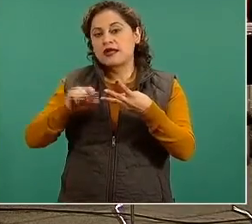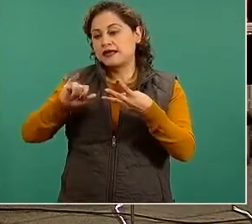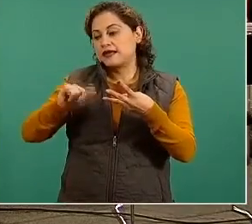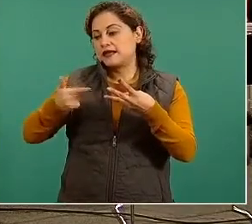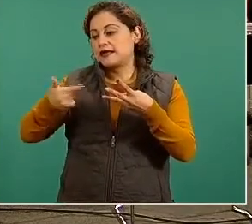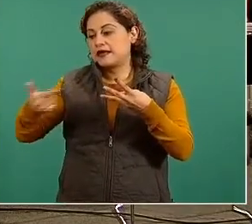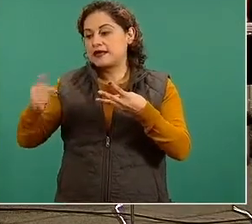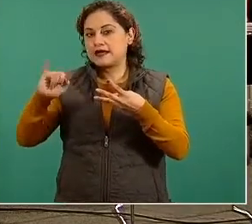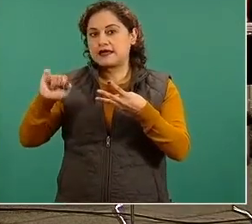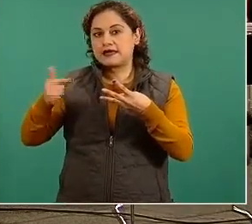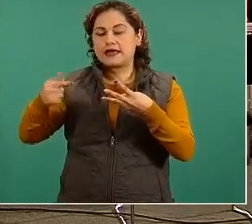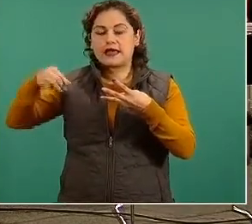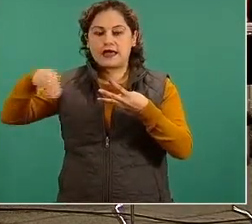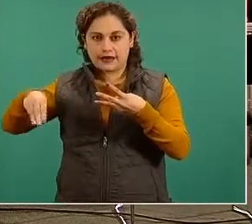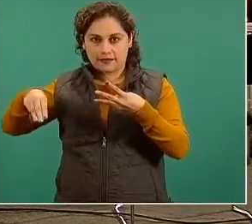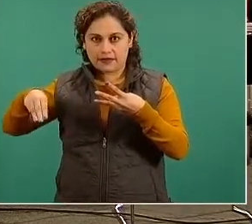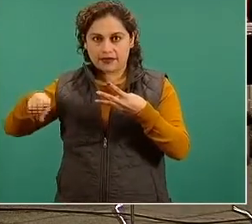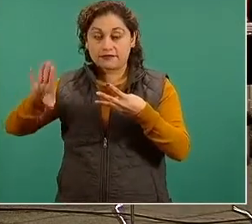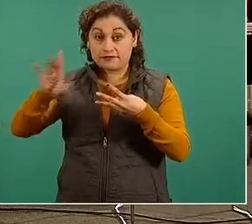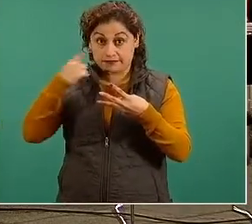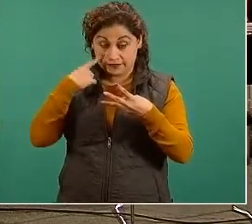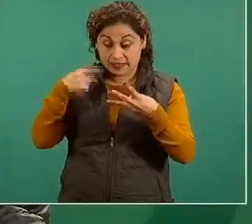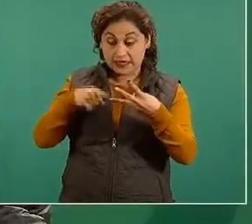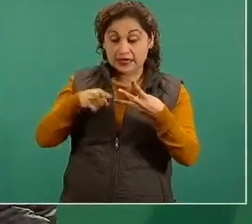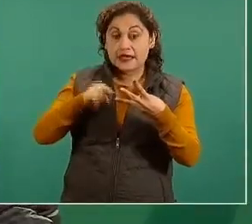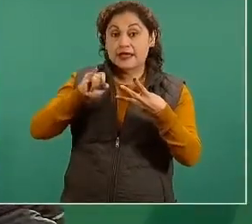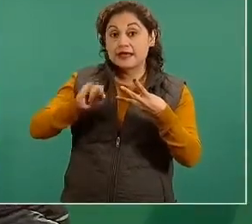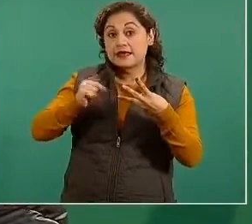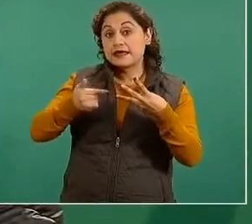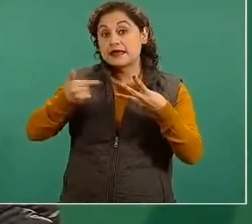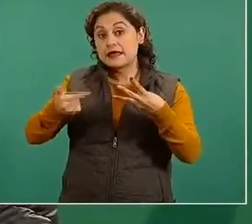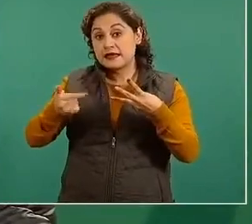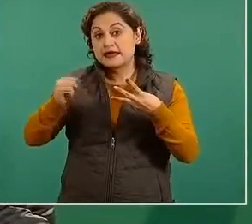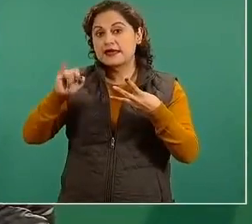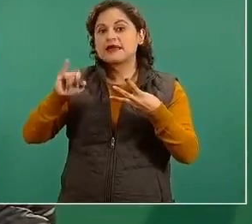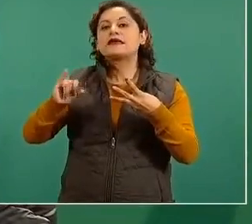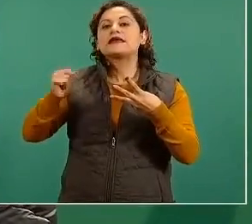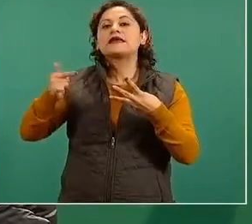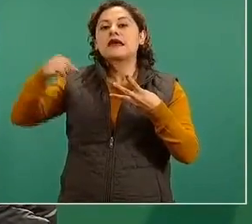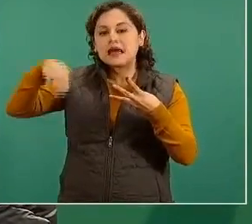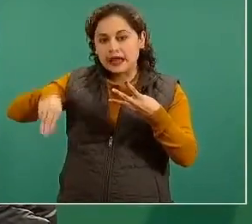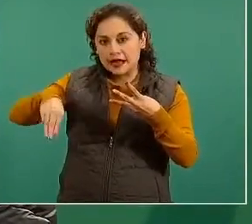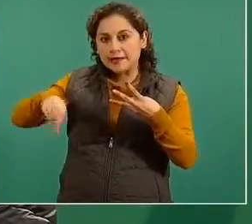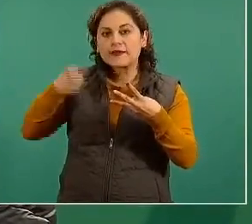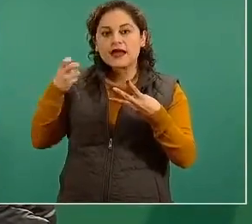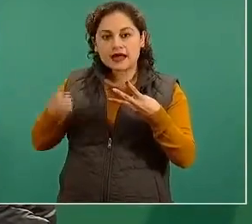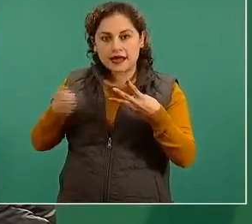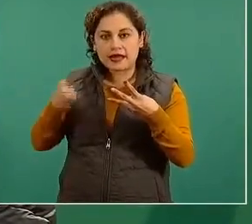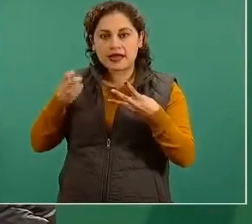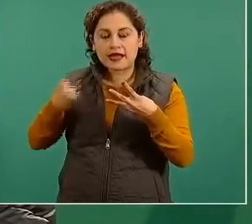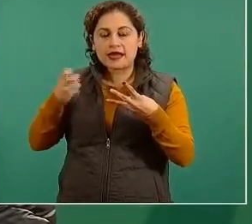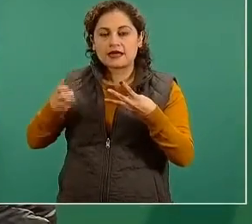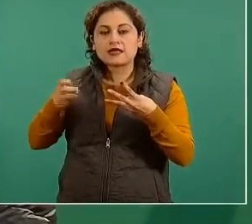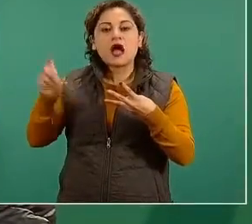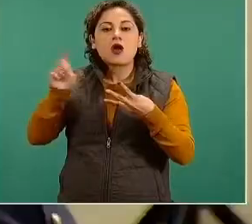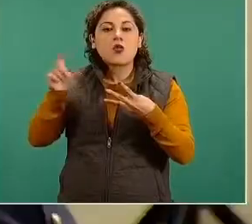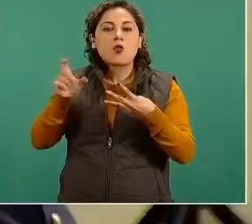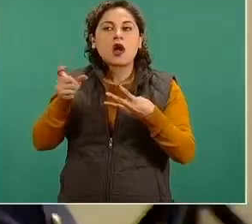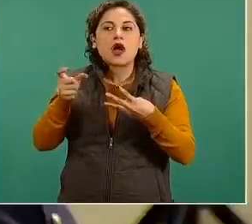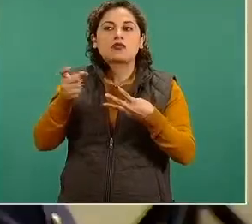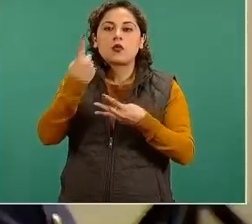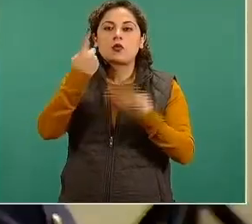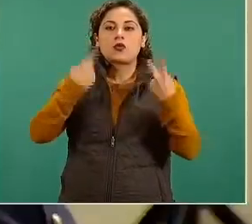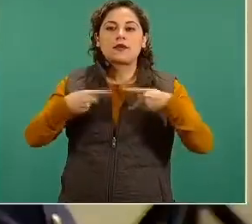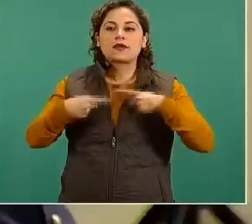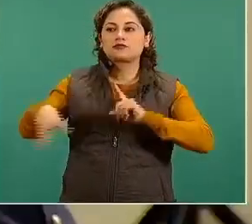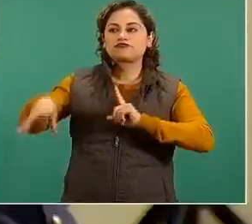la IgM crece en los primeros días de de la infección pero